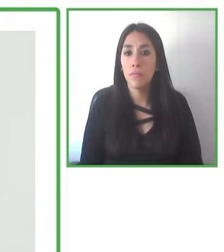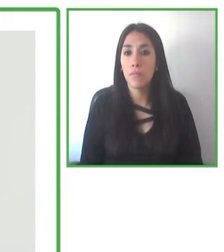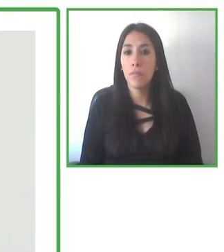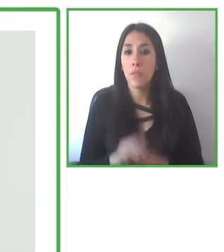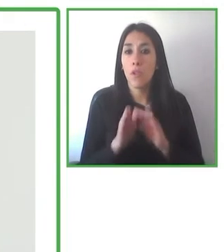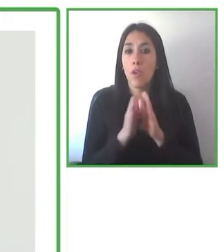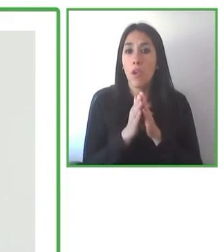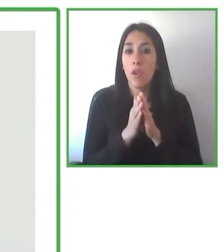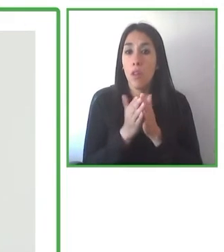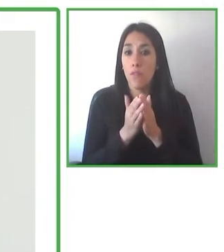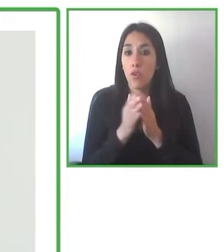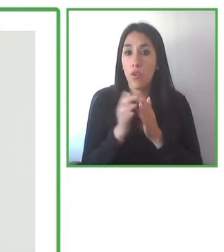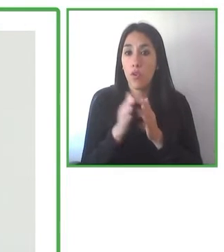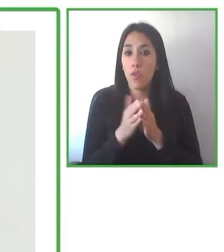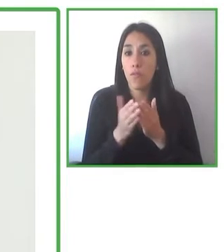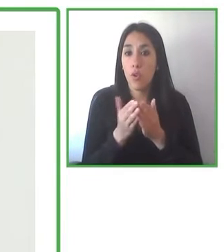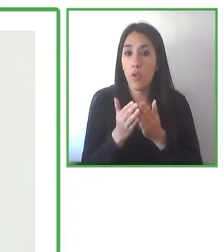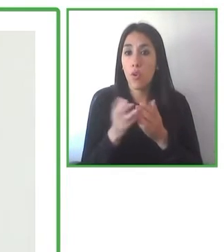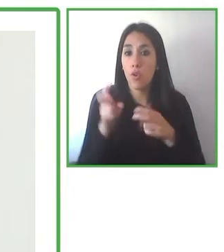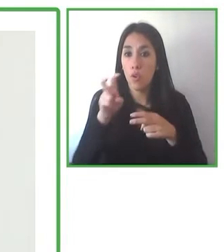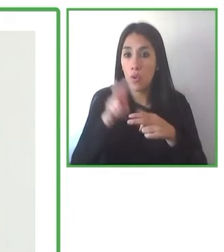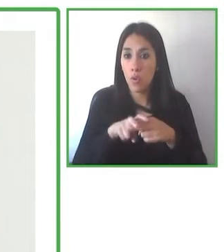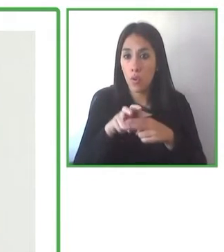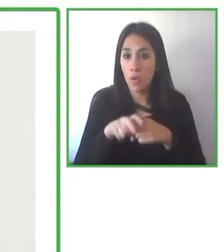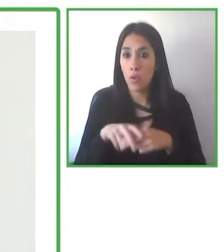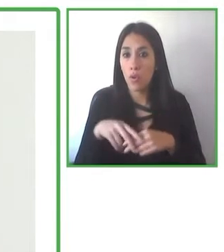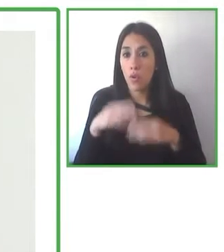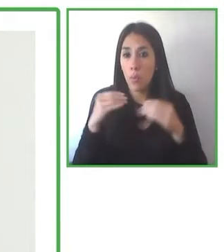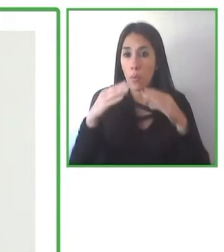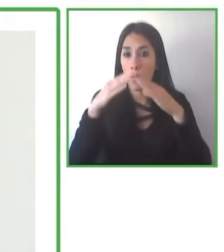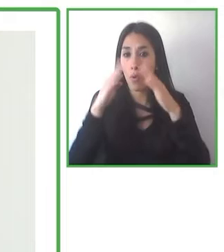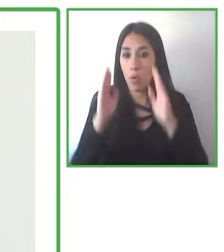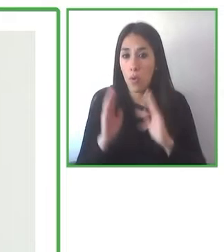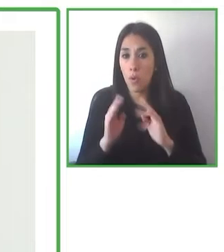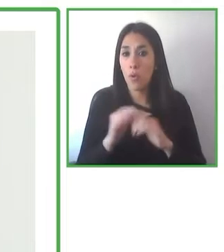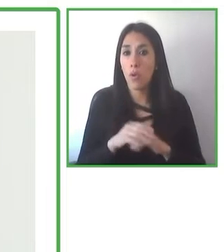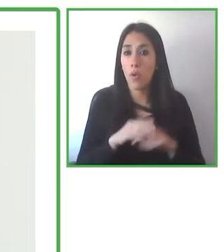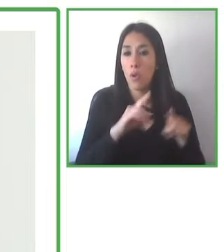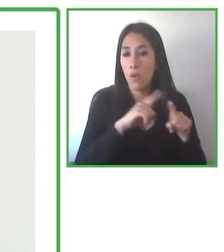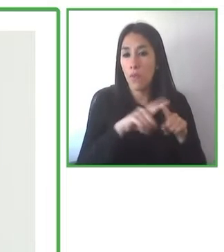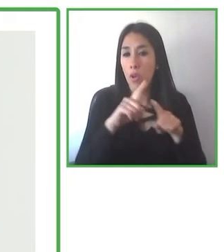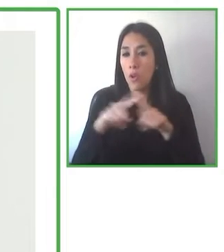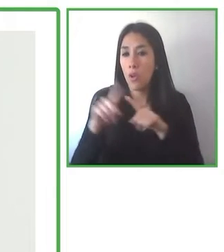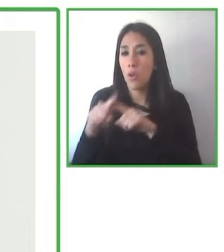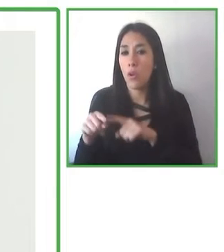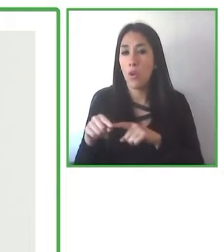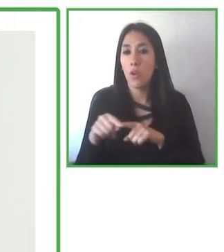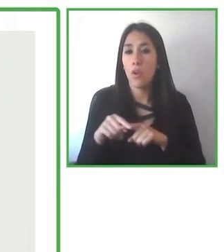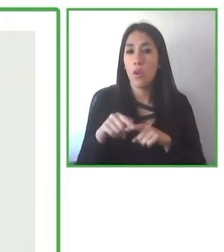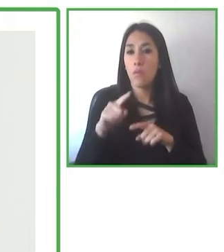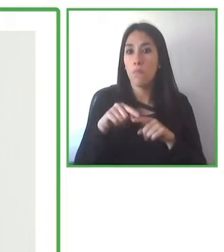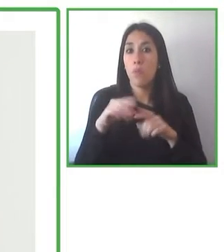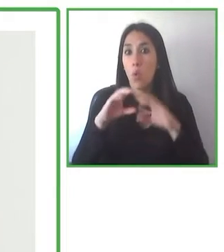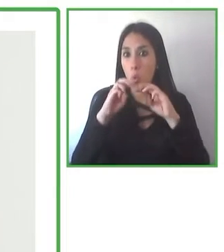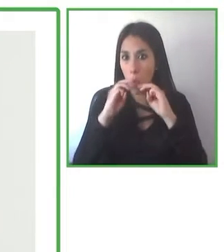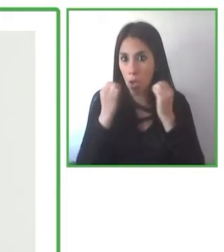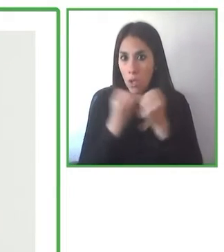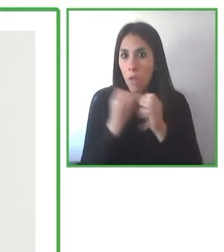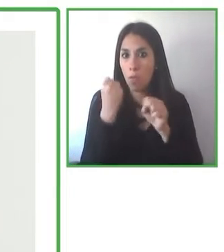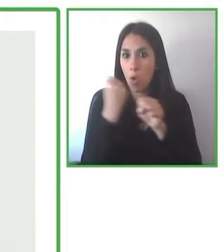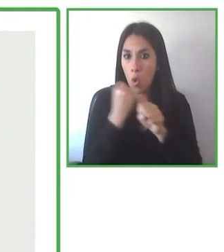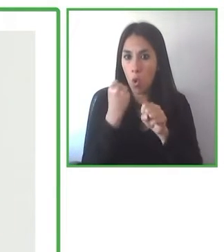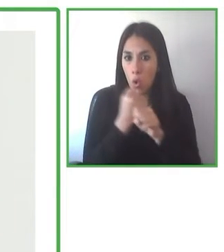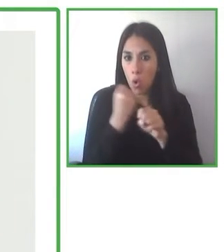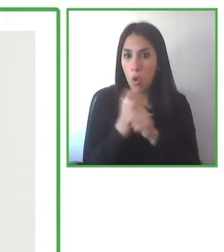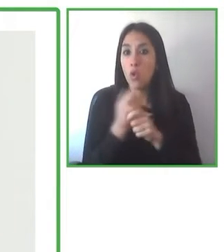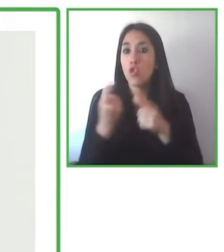Los libros son elaborados con grupos de personas con y sin discapacidad y con diferentes capacitaciones laborales. Esto hace